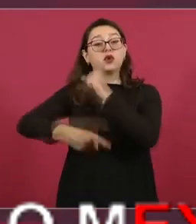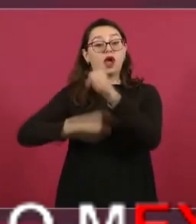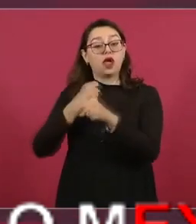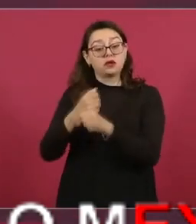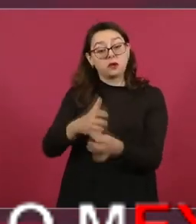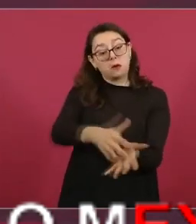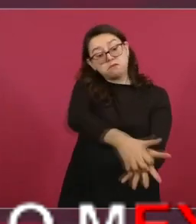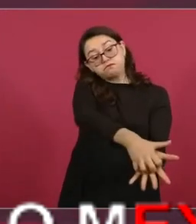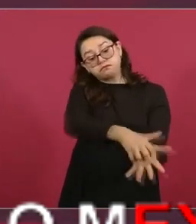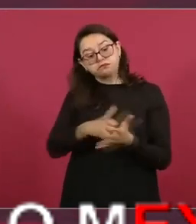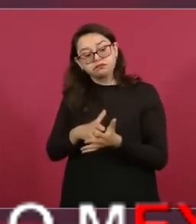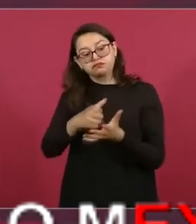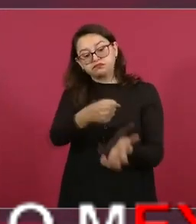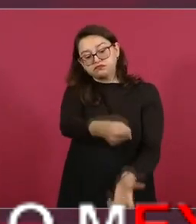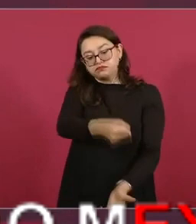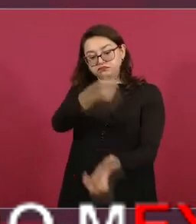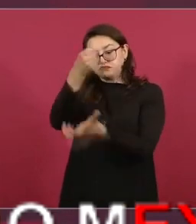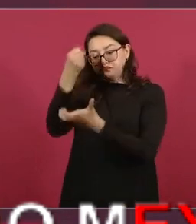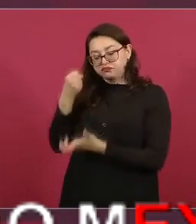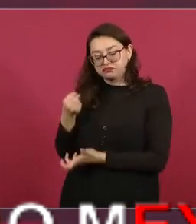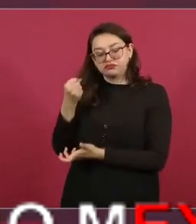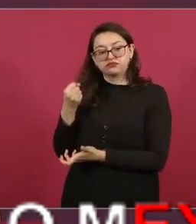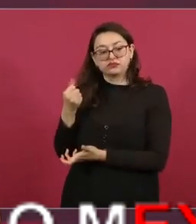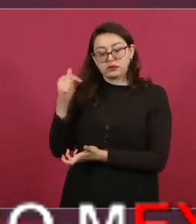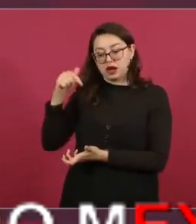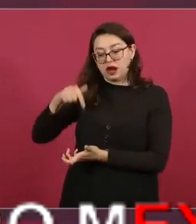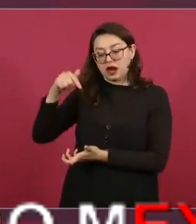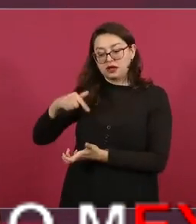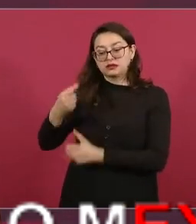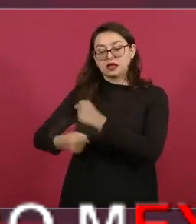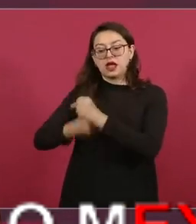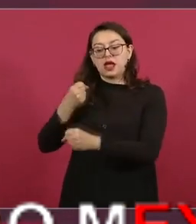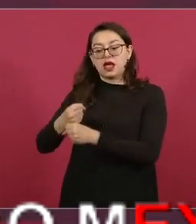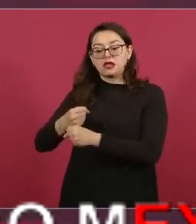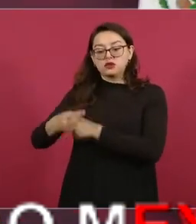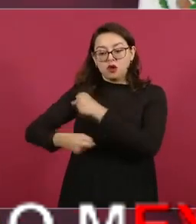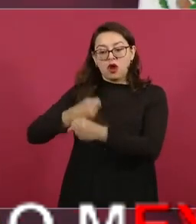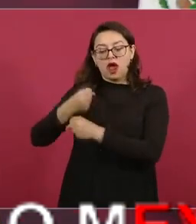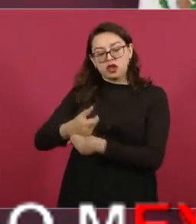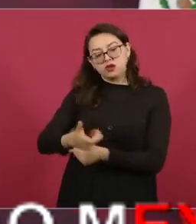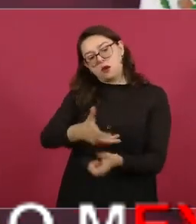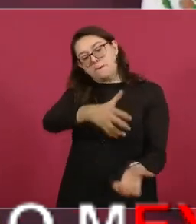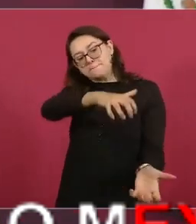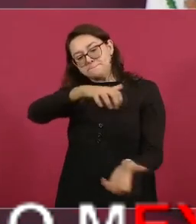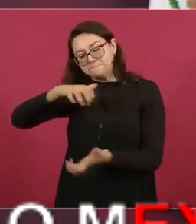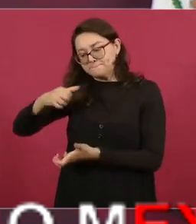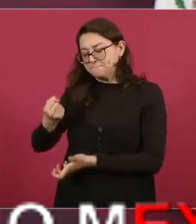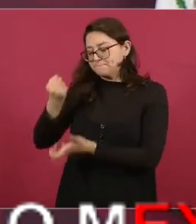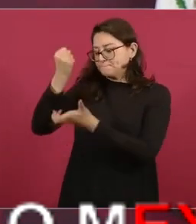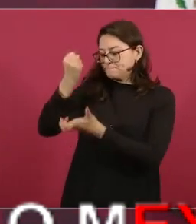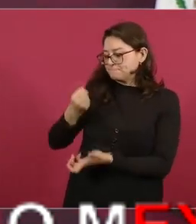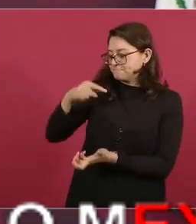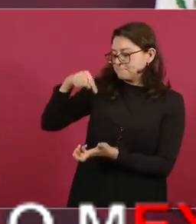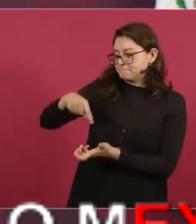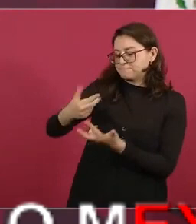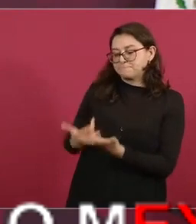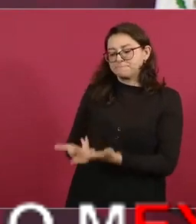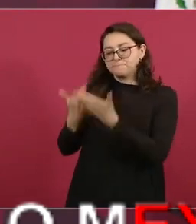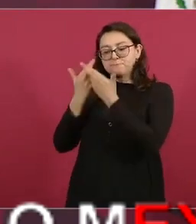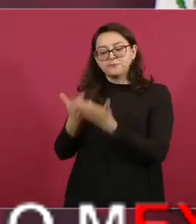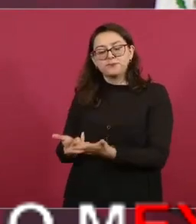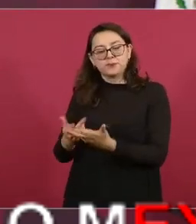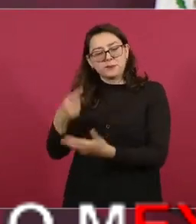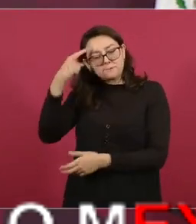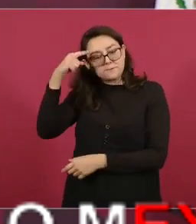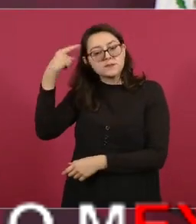van año con año a la montaña de Guerrero que es una de